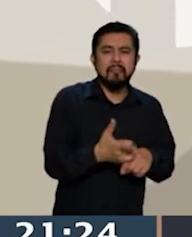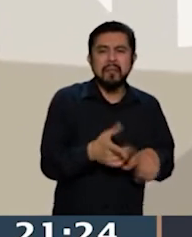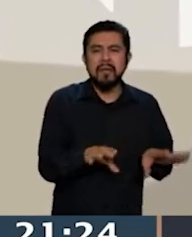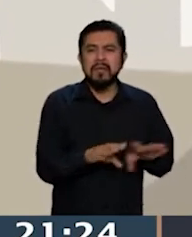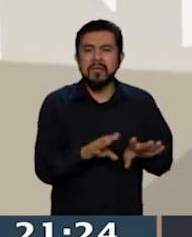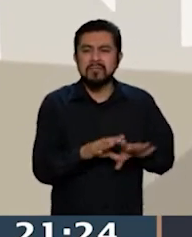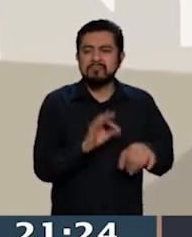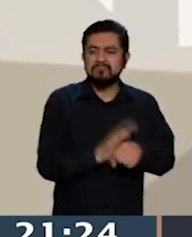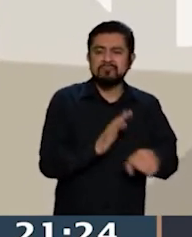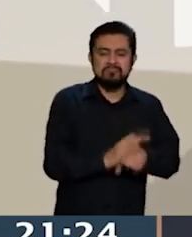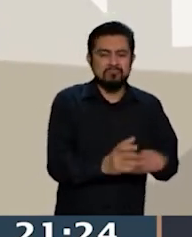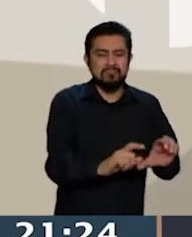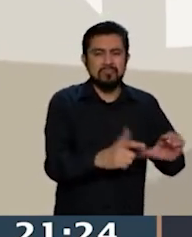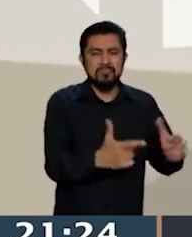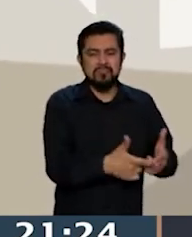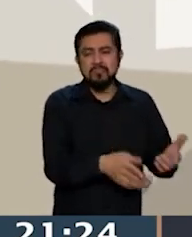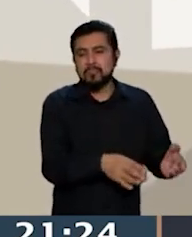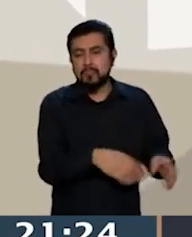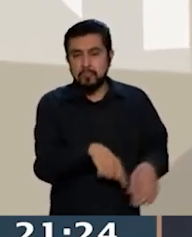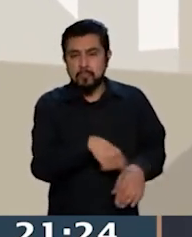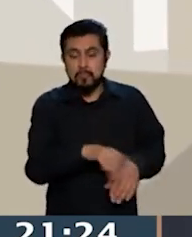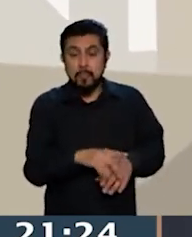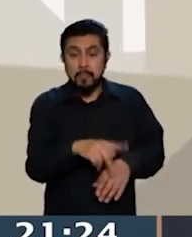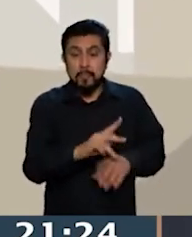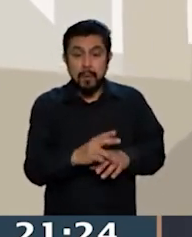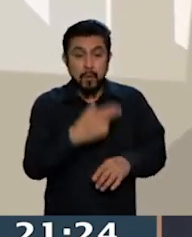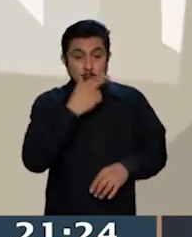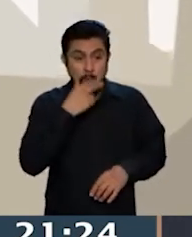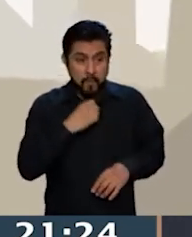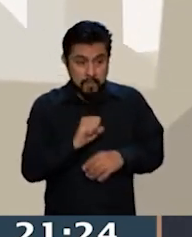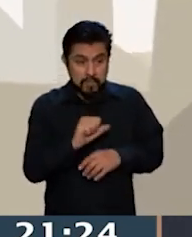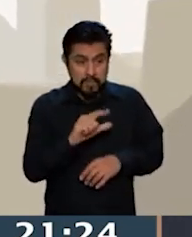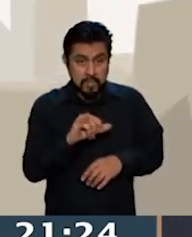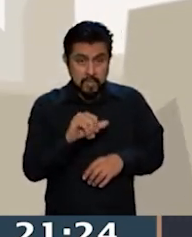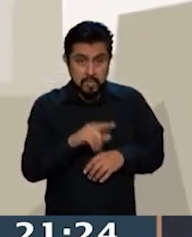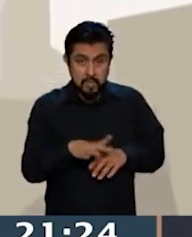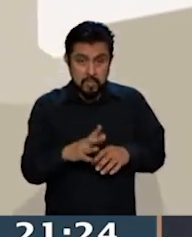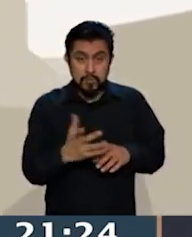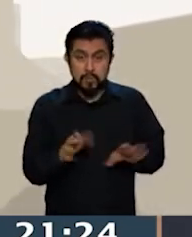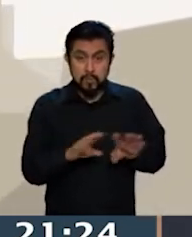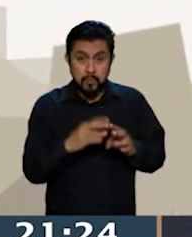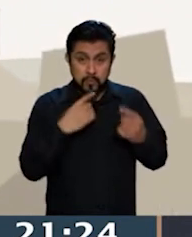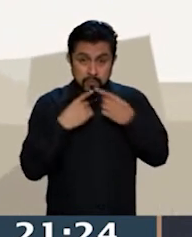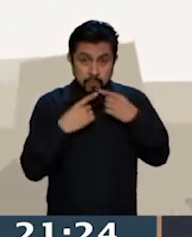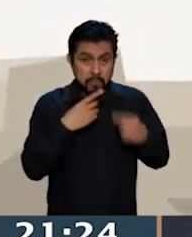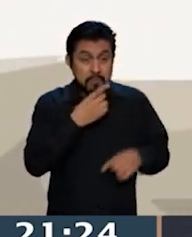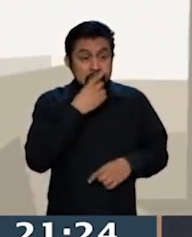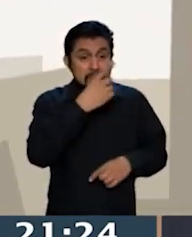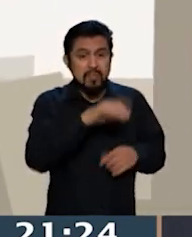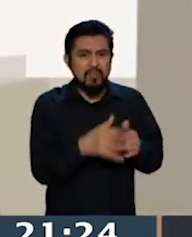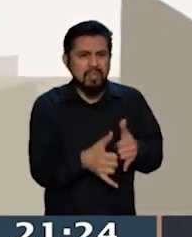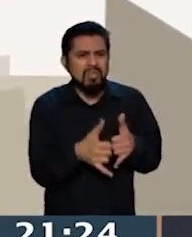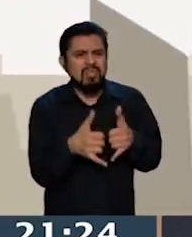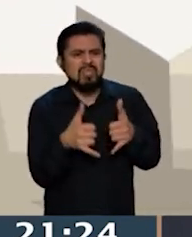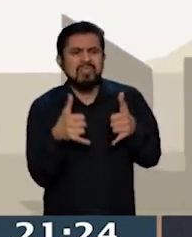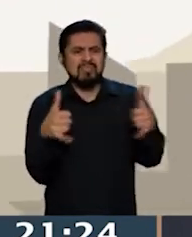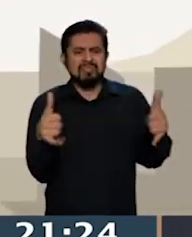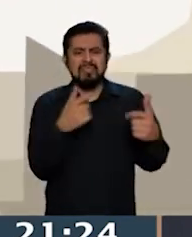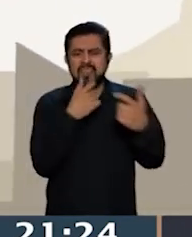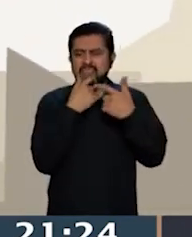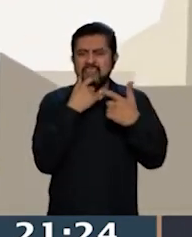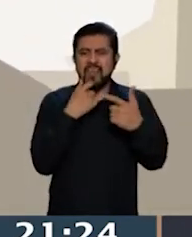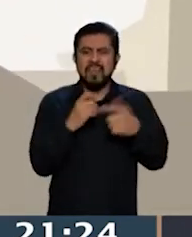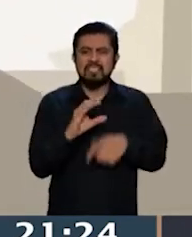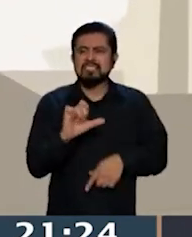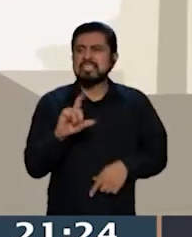contraste, Salinas Pliego no abona un debate político. Me dice cerda, se juega con la